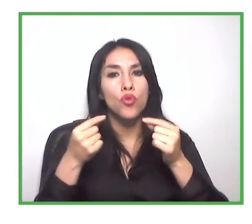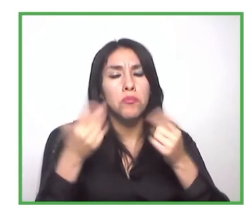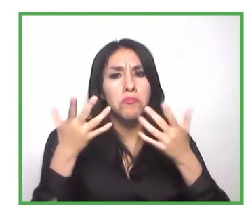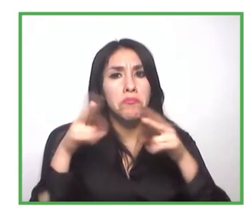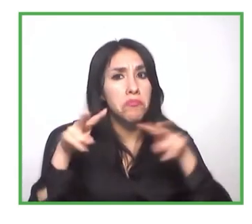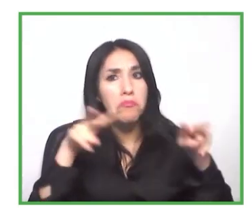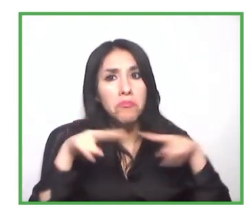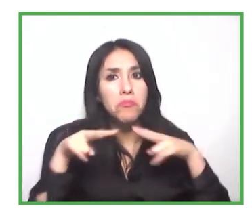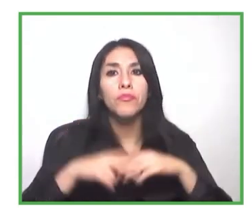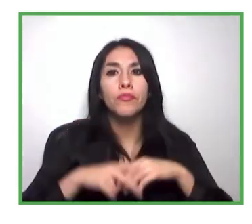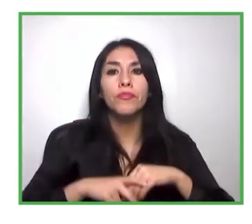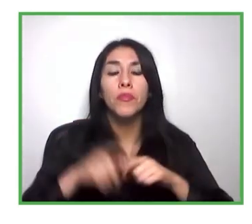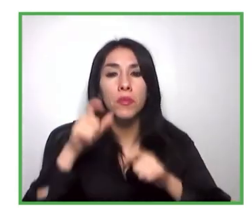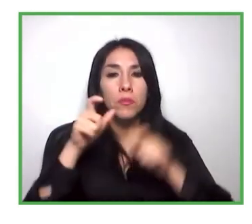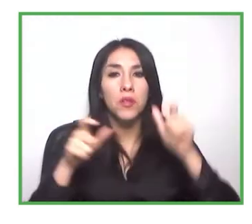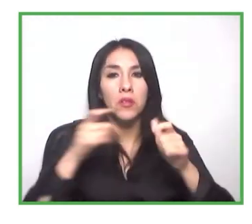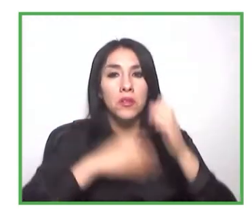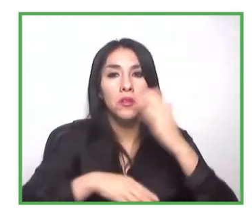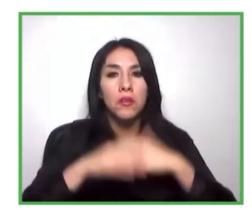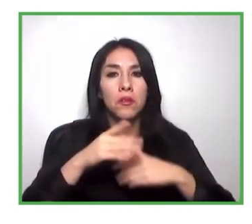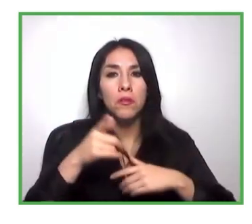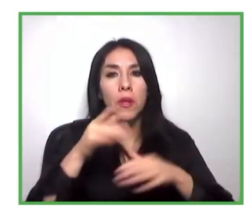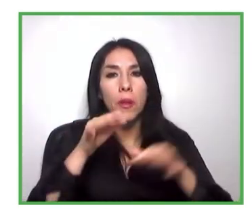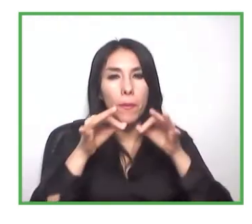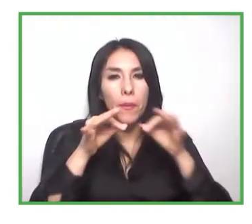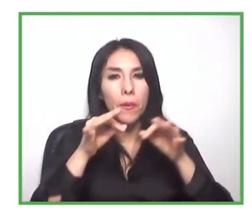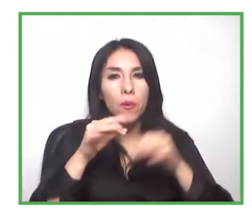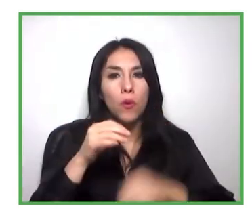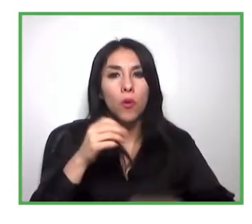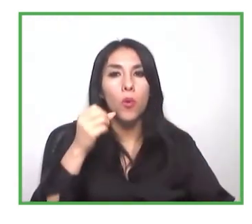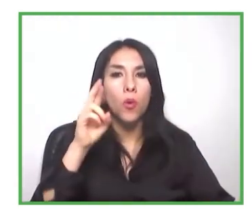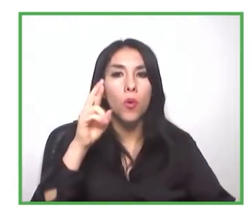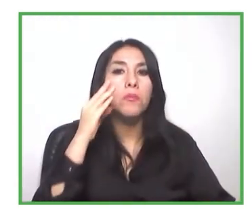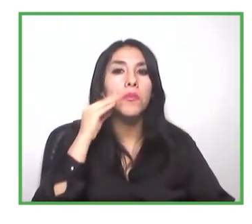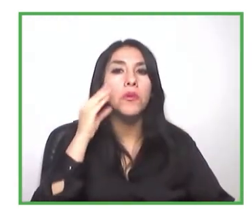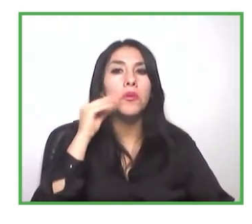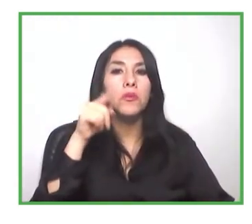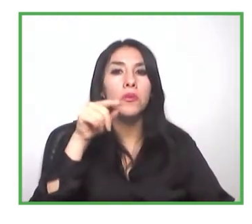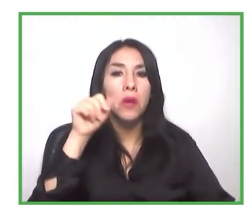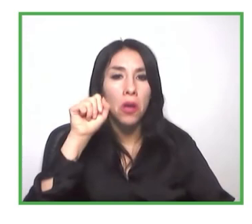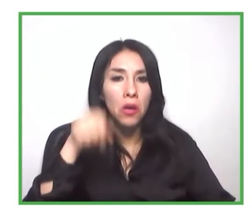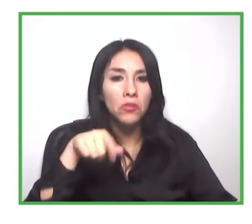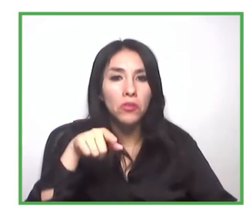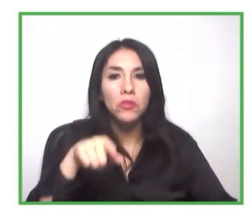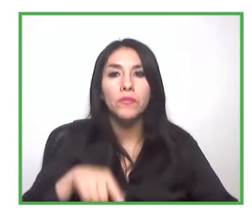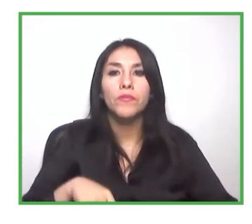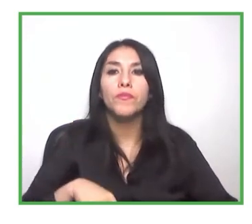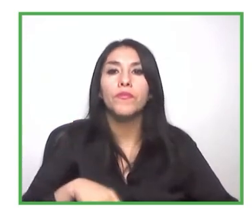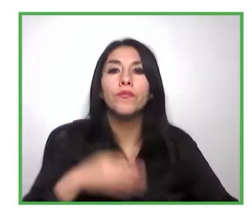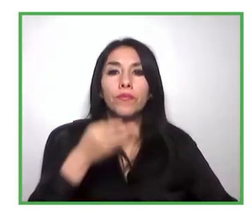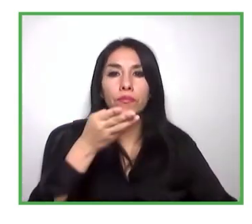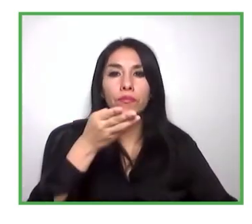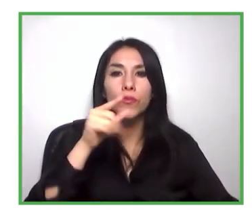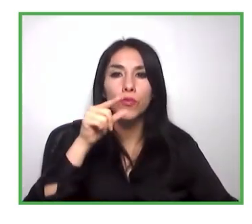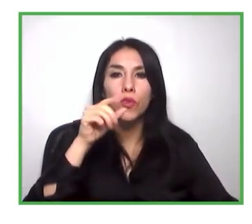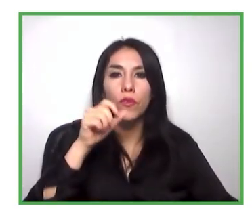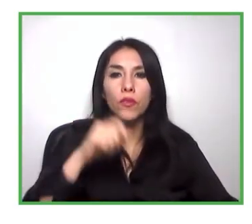personas, qué experiencia han tenido hasta el momento? Y si esto también lo ven replicable hacia más organizaciones,